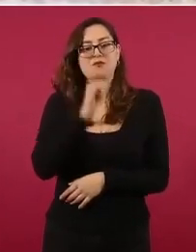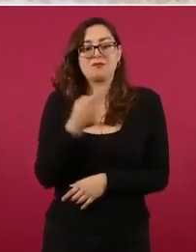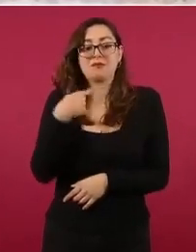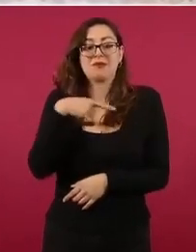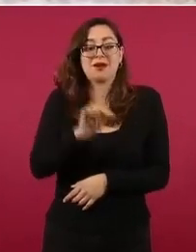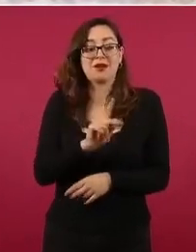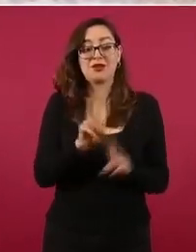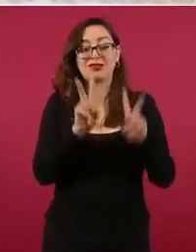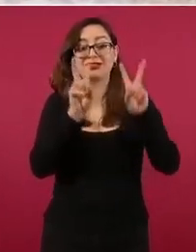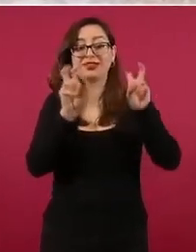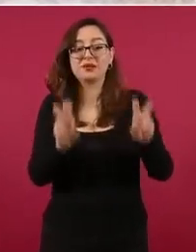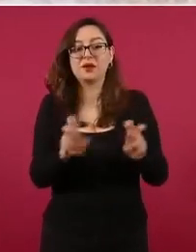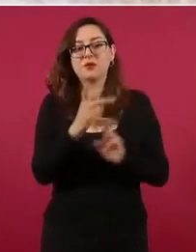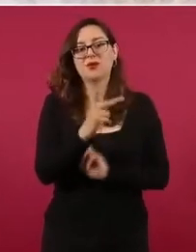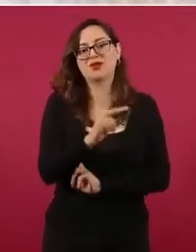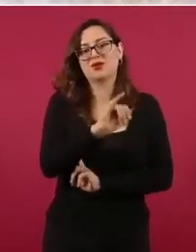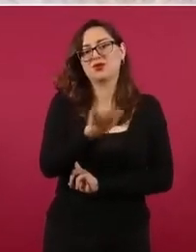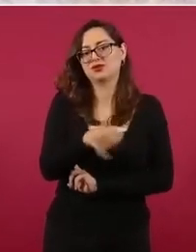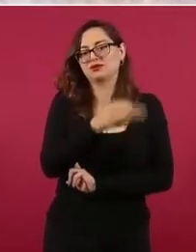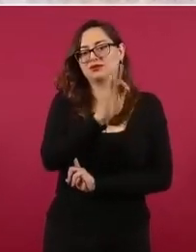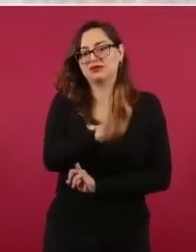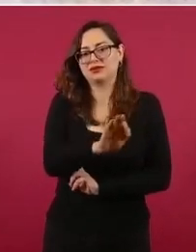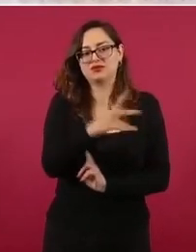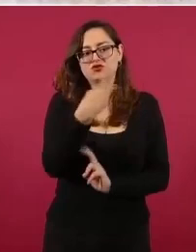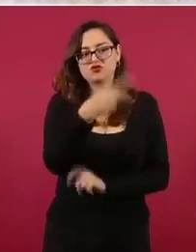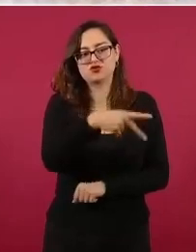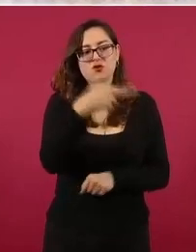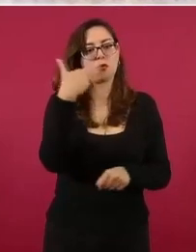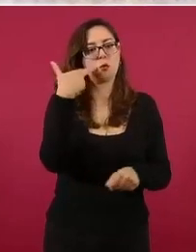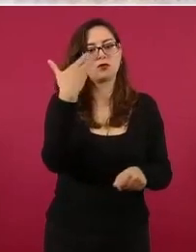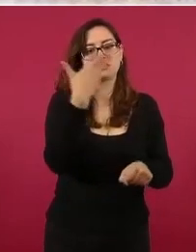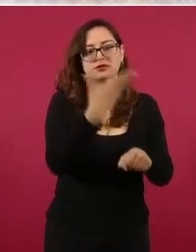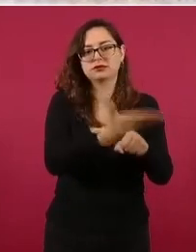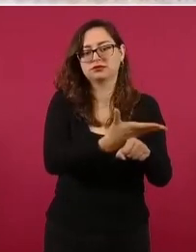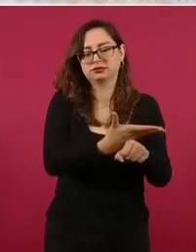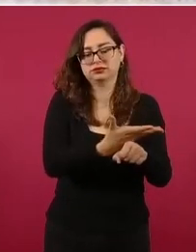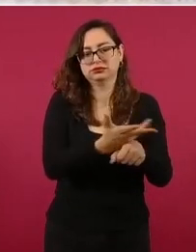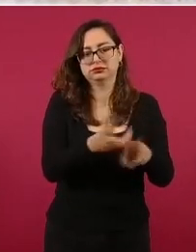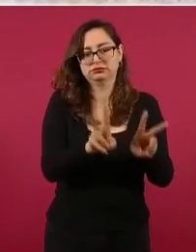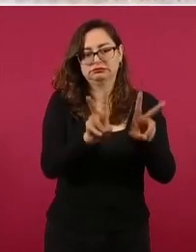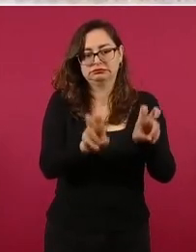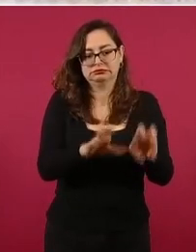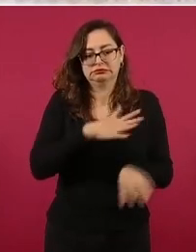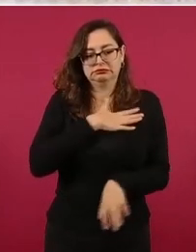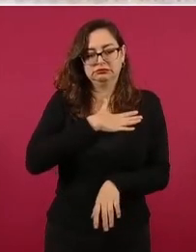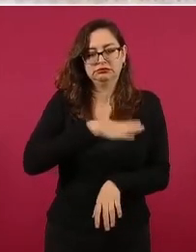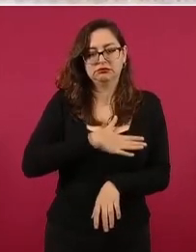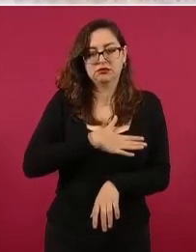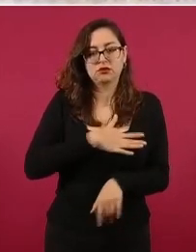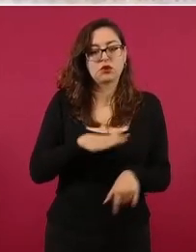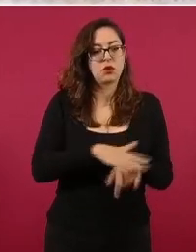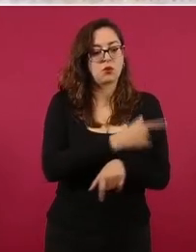que tiene que ver con un asesinato,